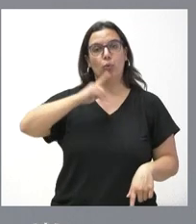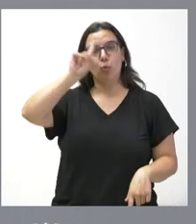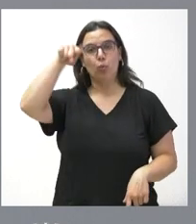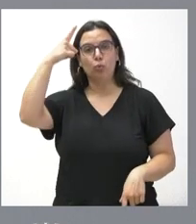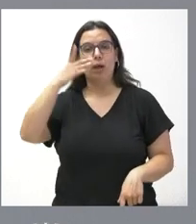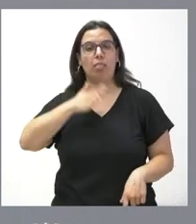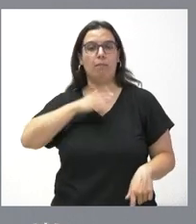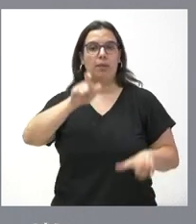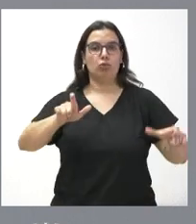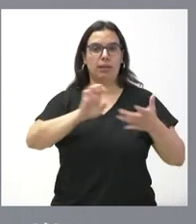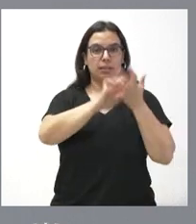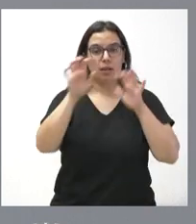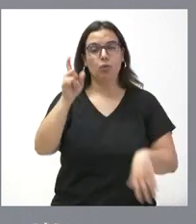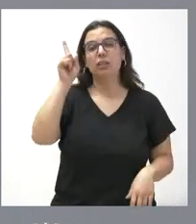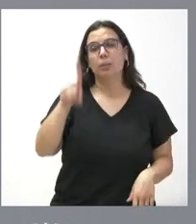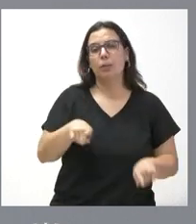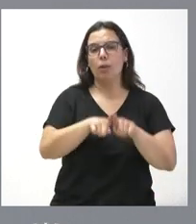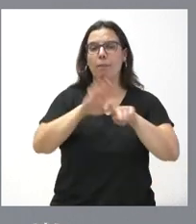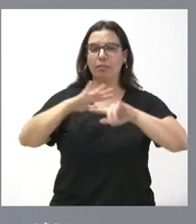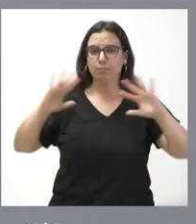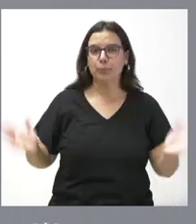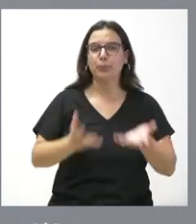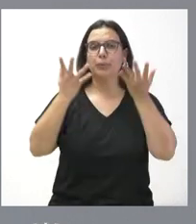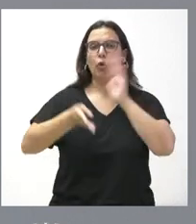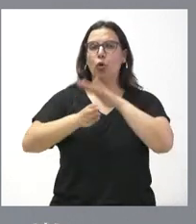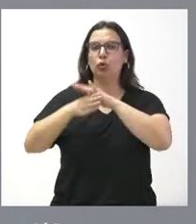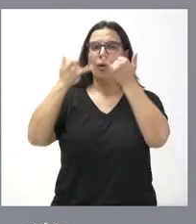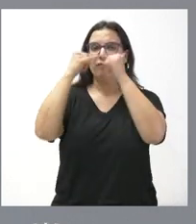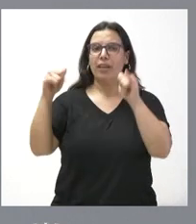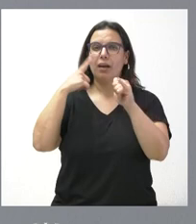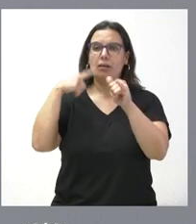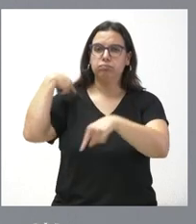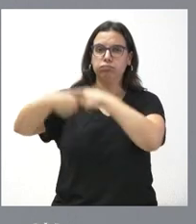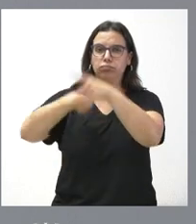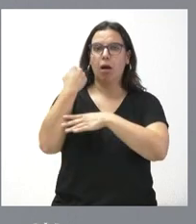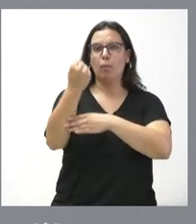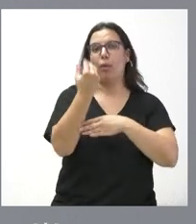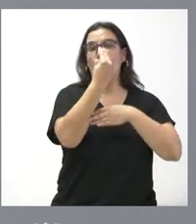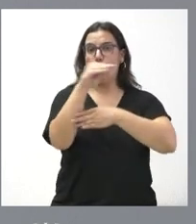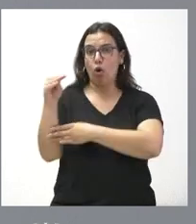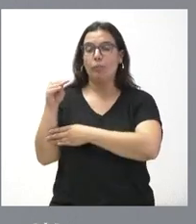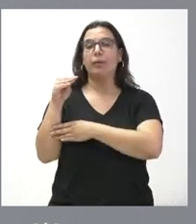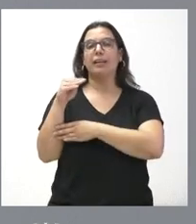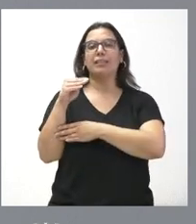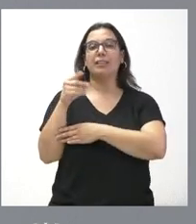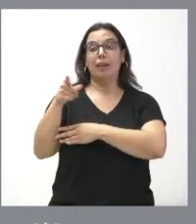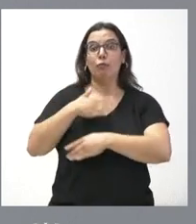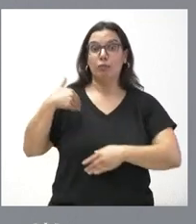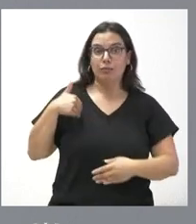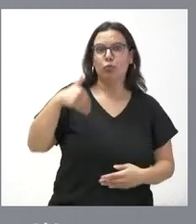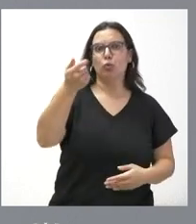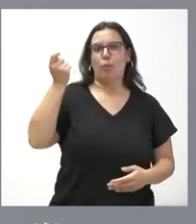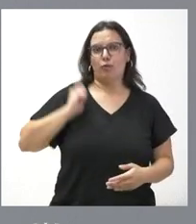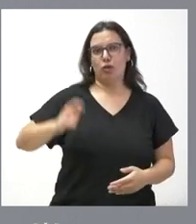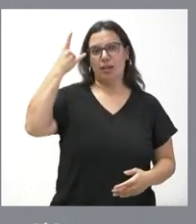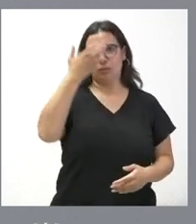castellanos y los leoneses y también como un impulso de la continuidad de la fiesta mediante el apoyo a los jóvenes aspirantes a profesionales saurinos.